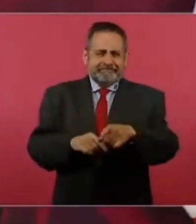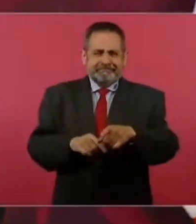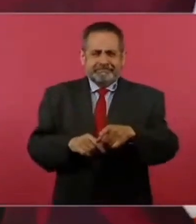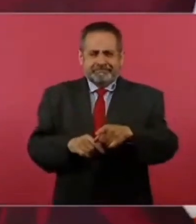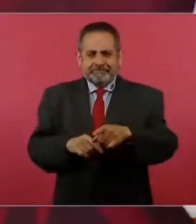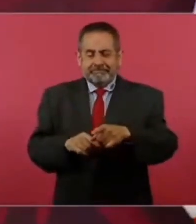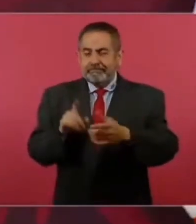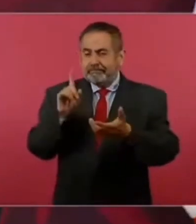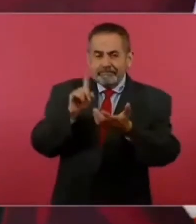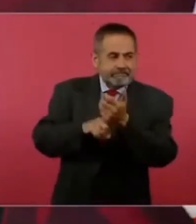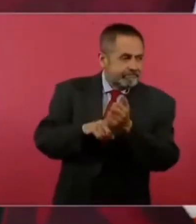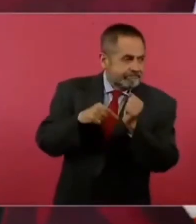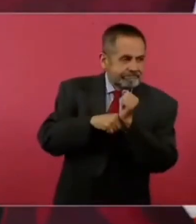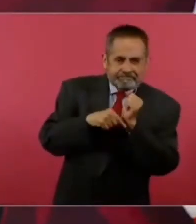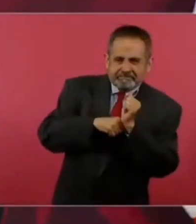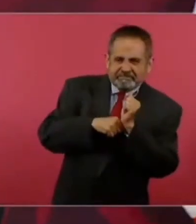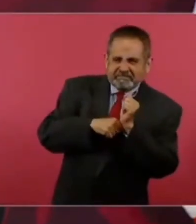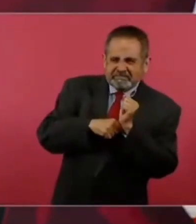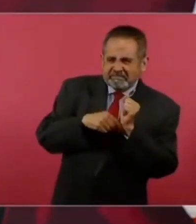provocadores,